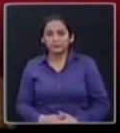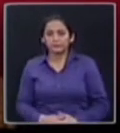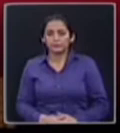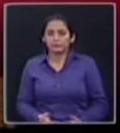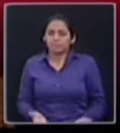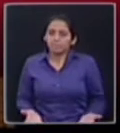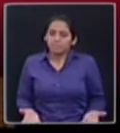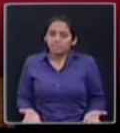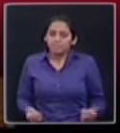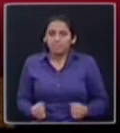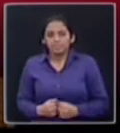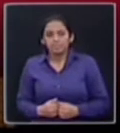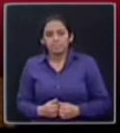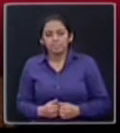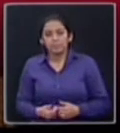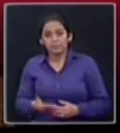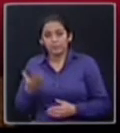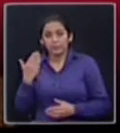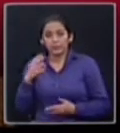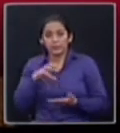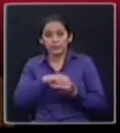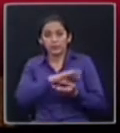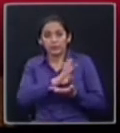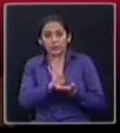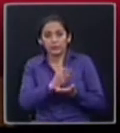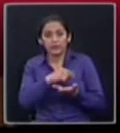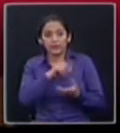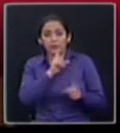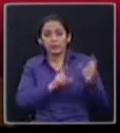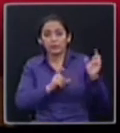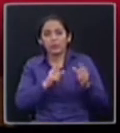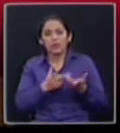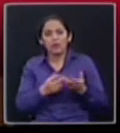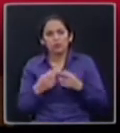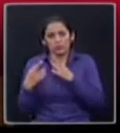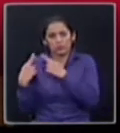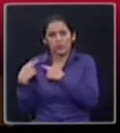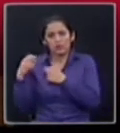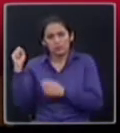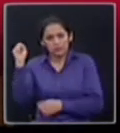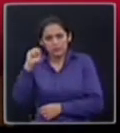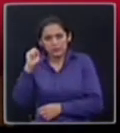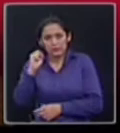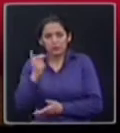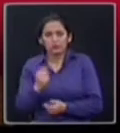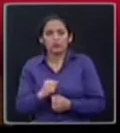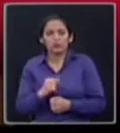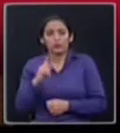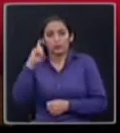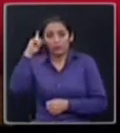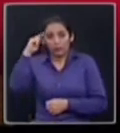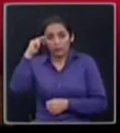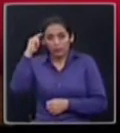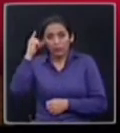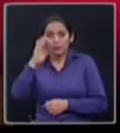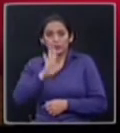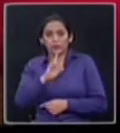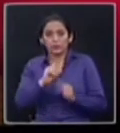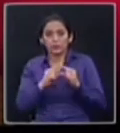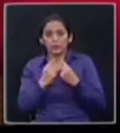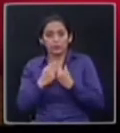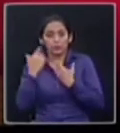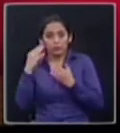ejercido su rol fiscalizador y más que nada el gobierno de la Revolución Ciudadana ha logrado grandes cambios en la institucionalidad del Ecuador.